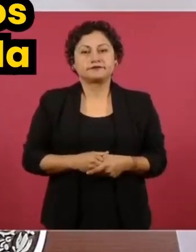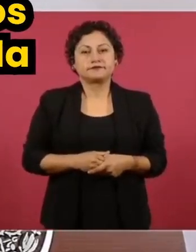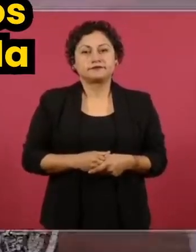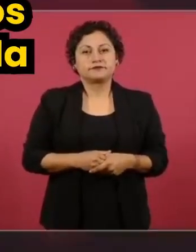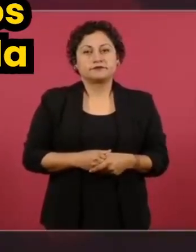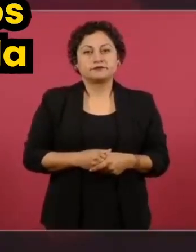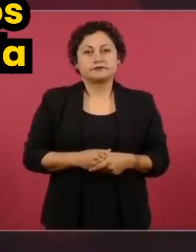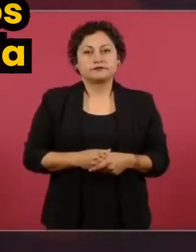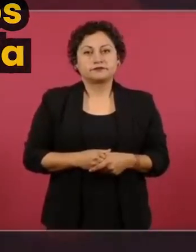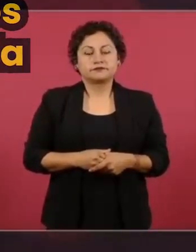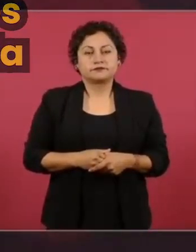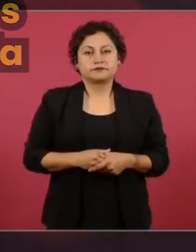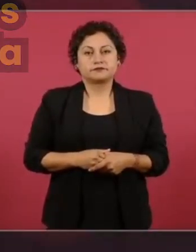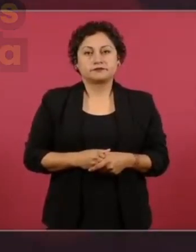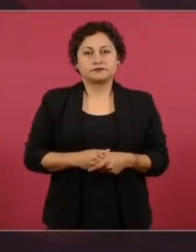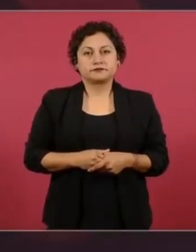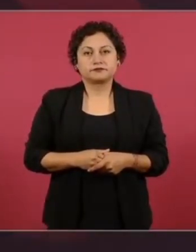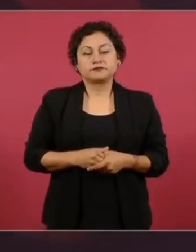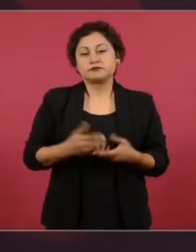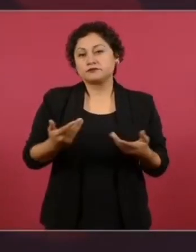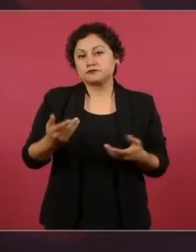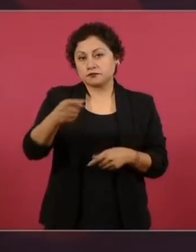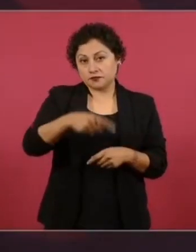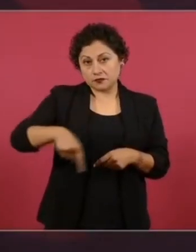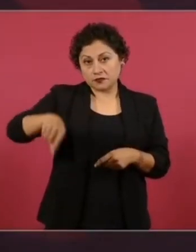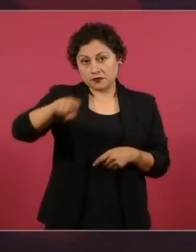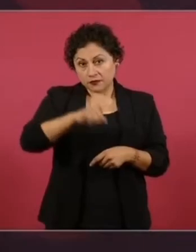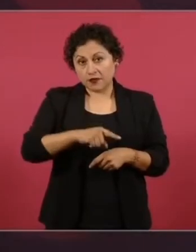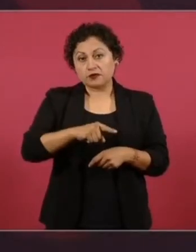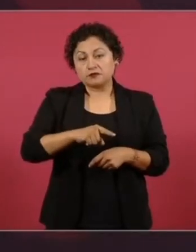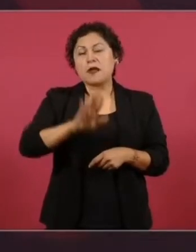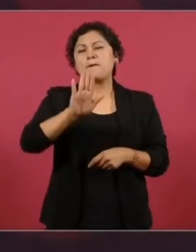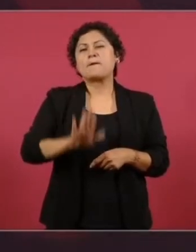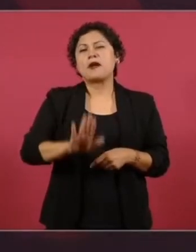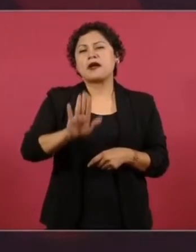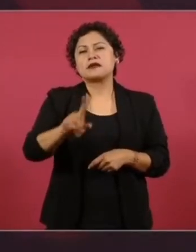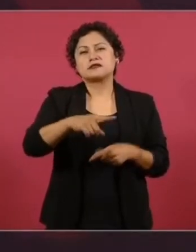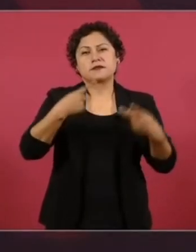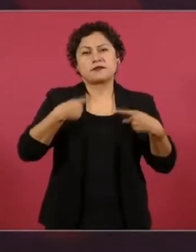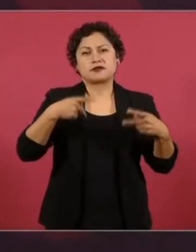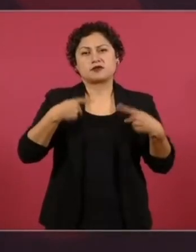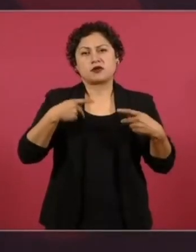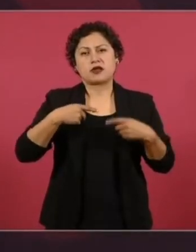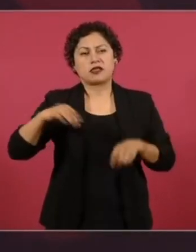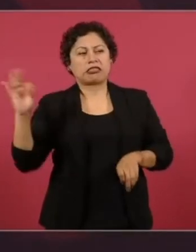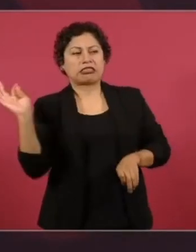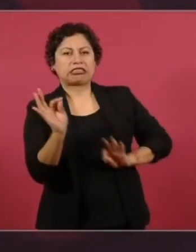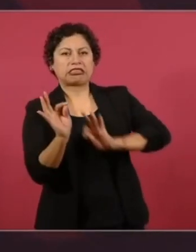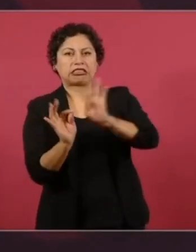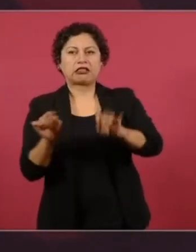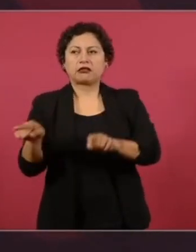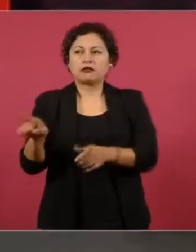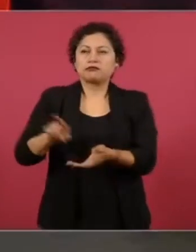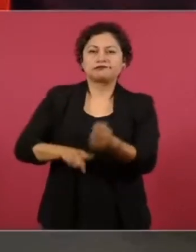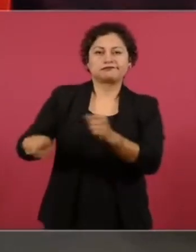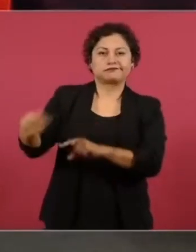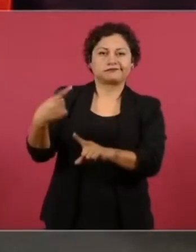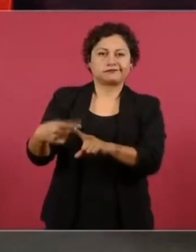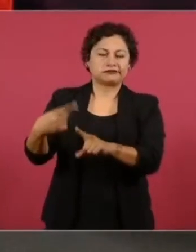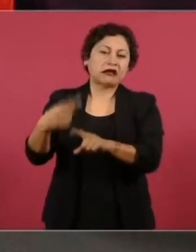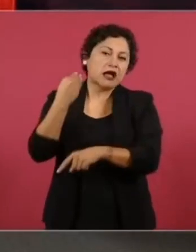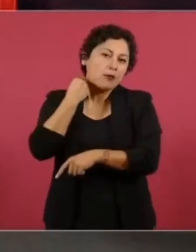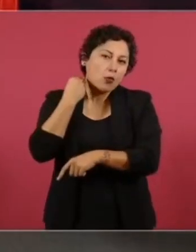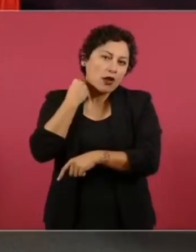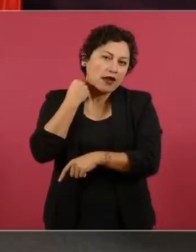con mala influencia de estos abogados que quieren lucrar